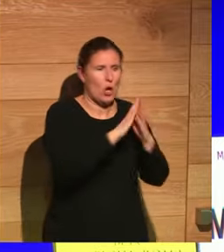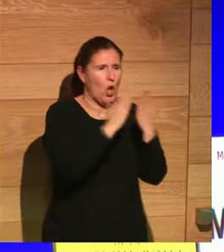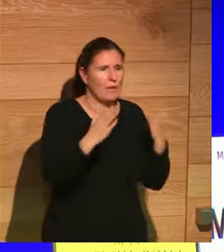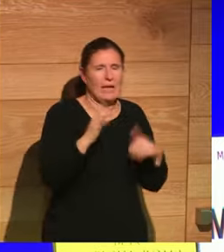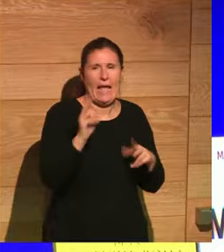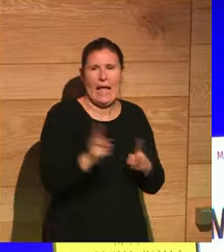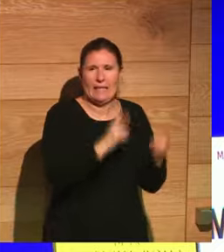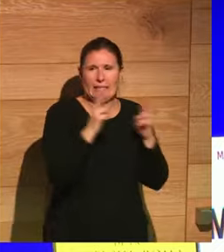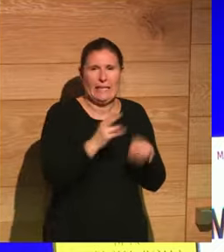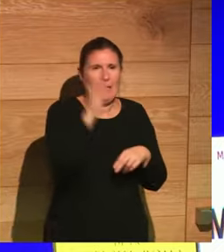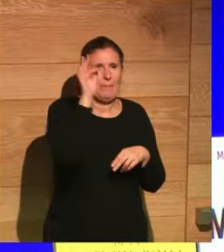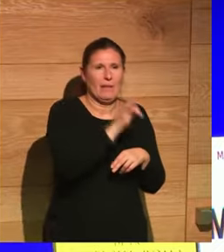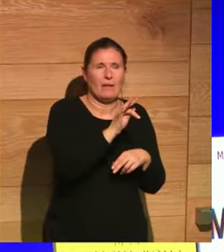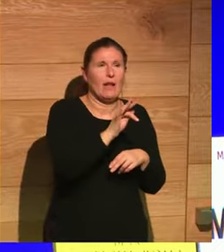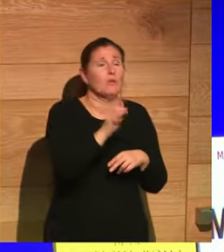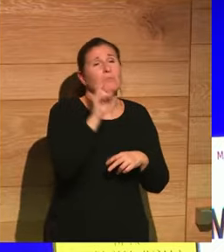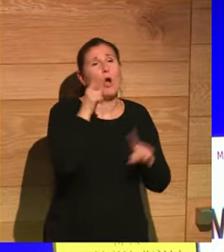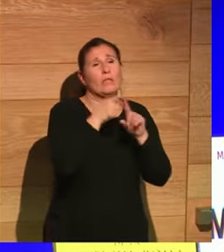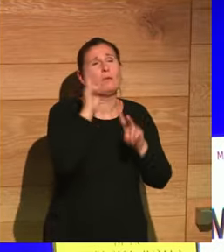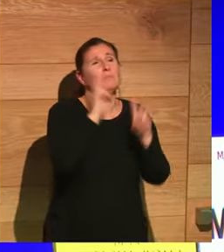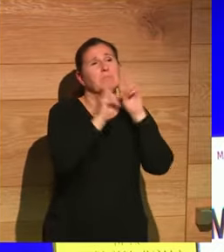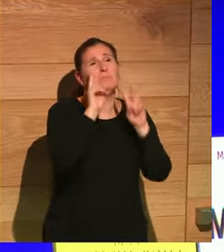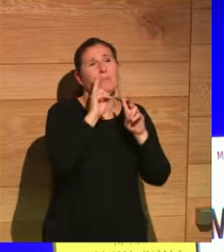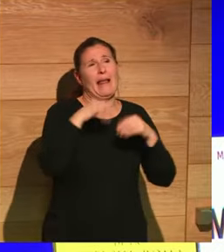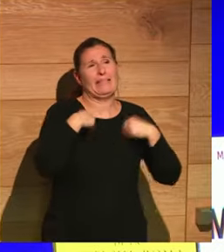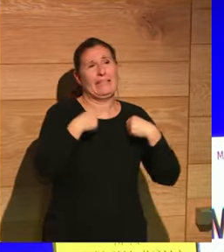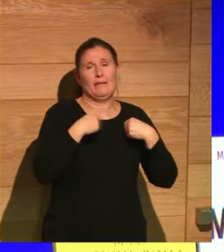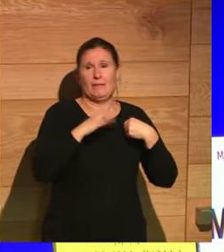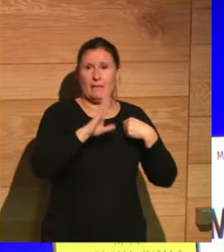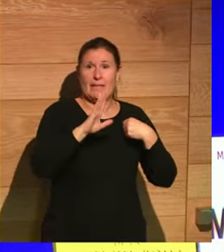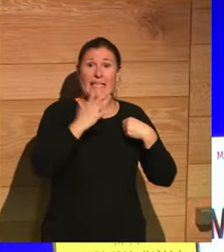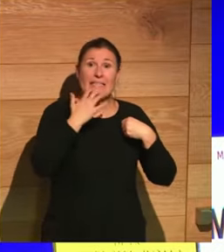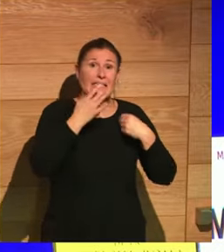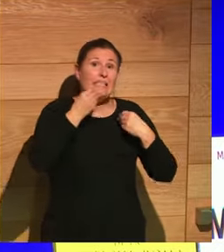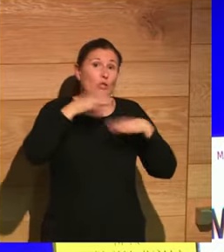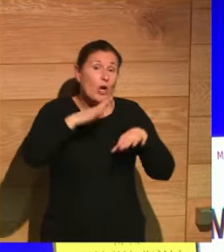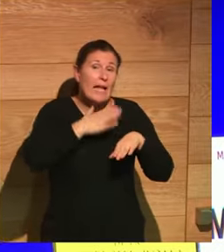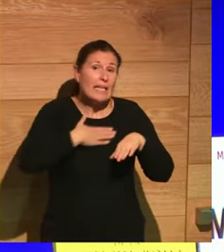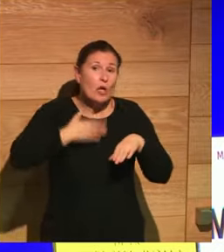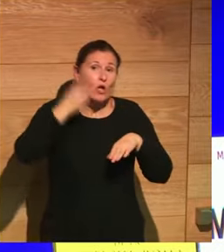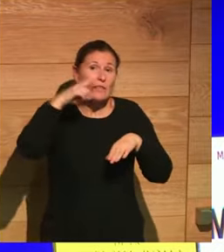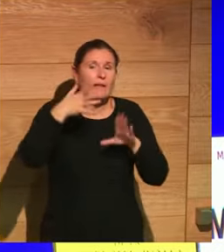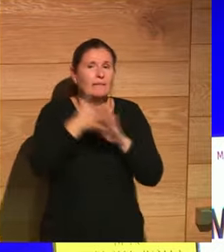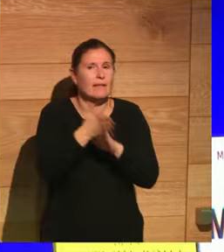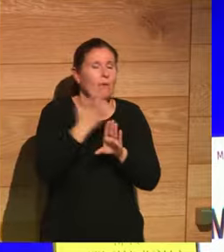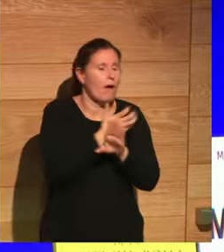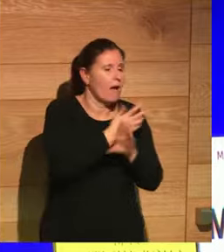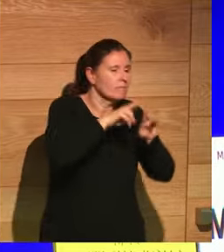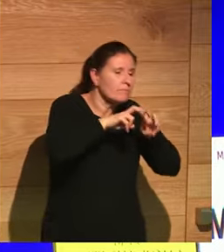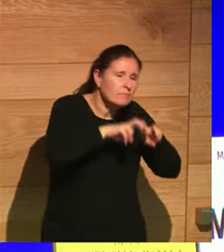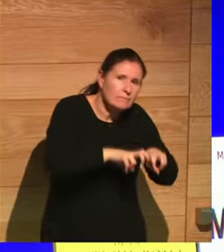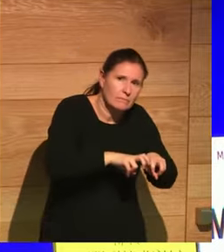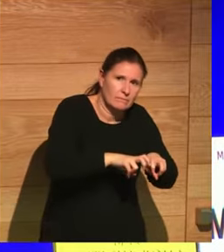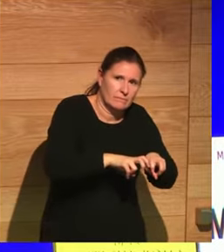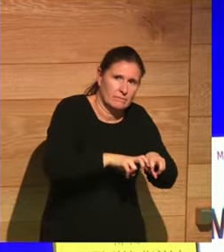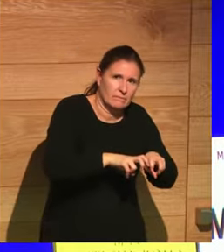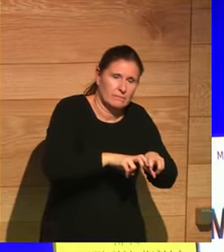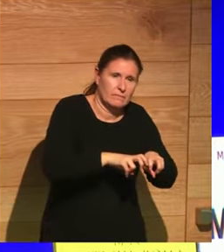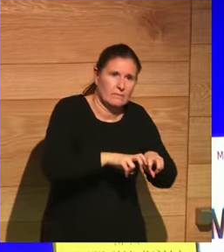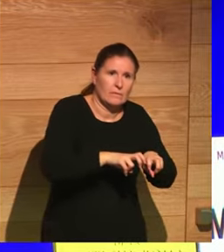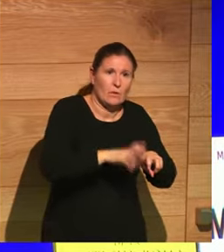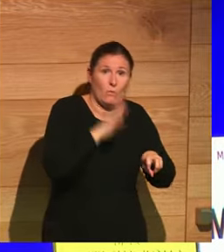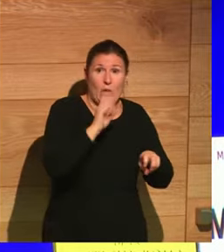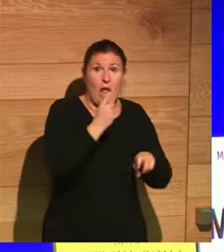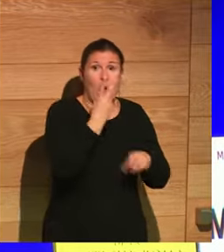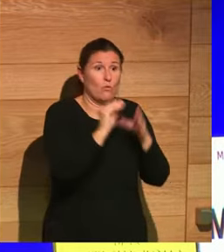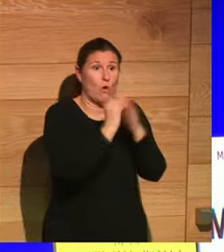la serie la película pero ten el valor de seguir más allá para conocer la historia real y te lo digo a sabiendas de que existen